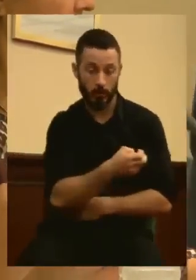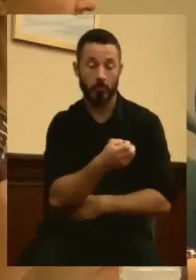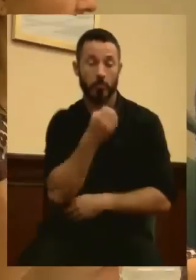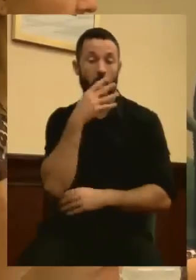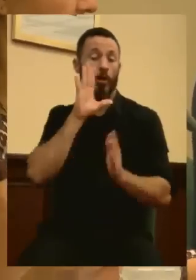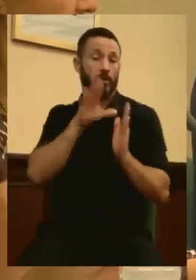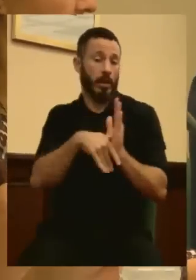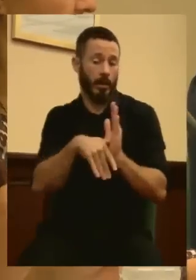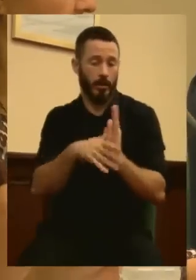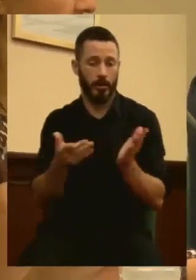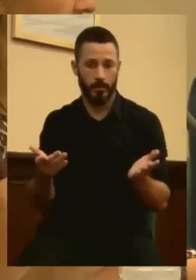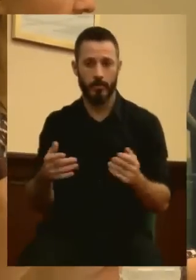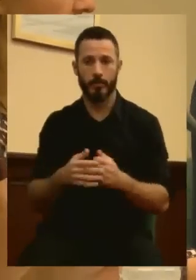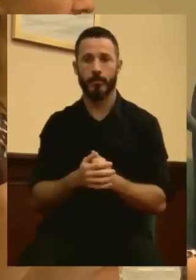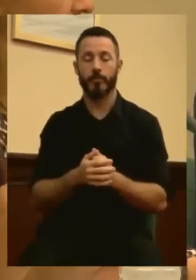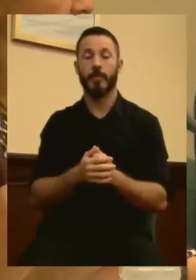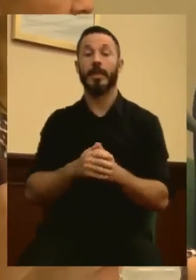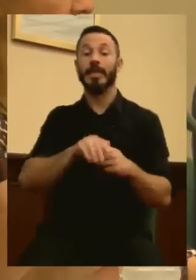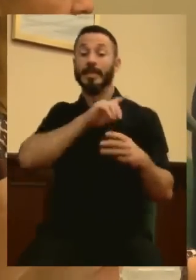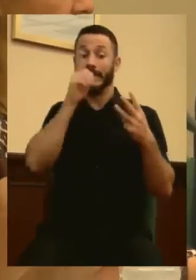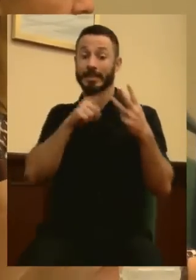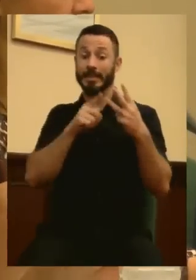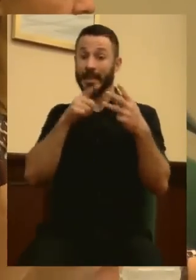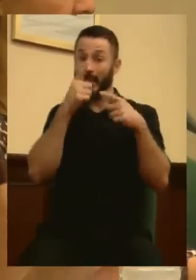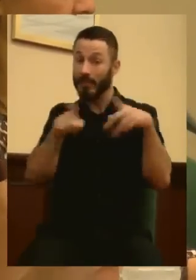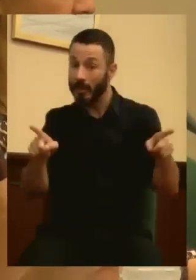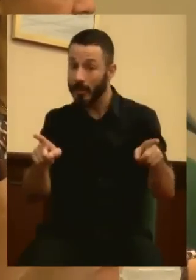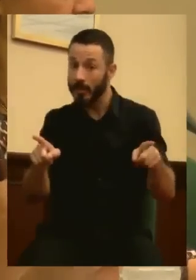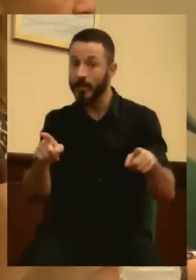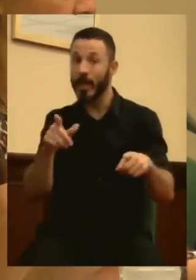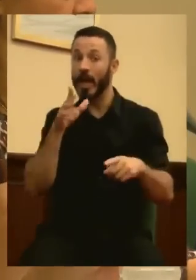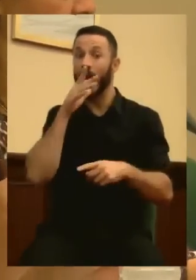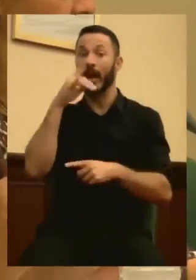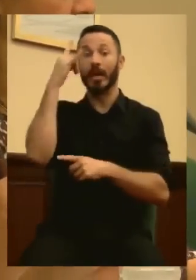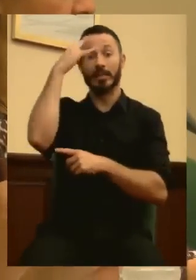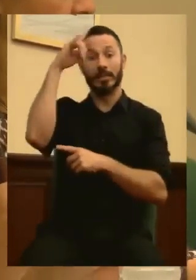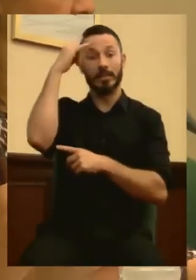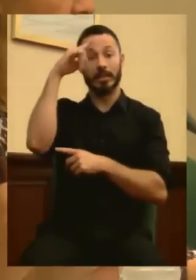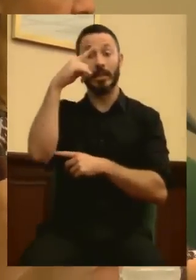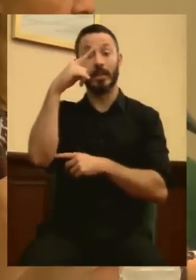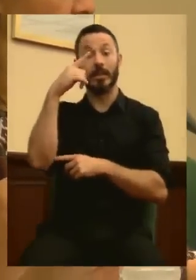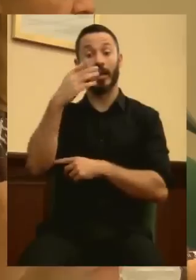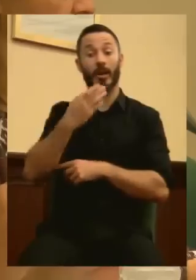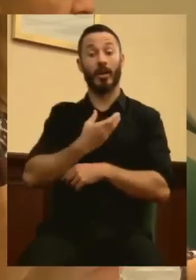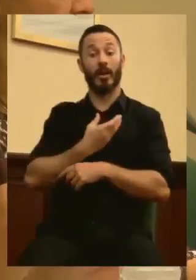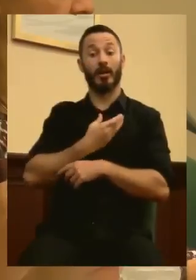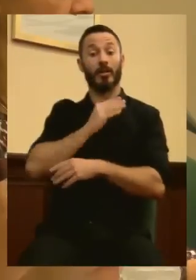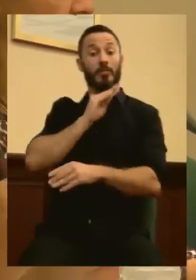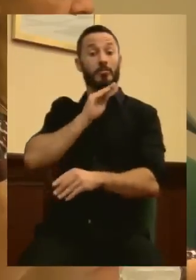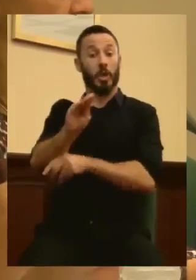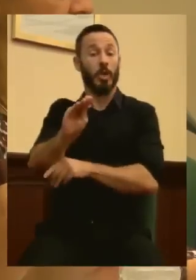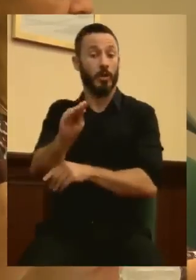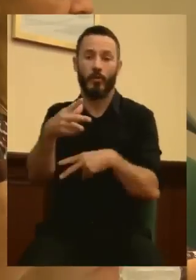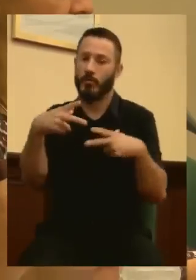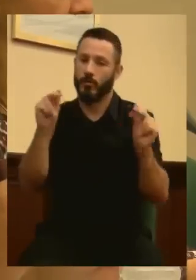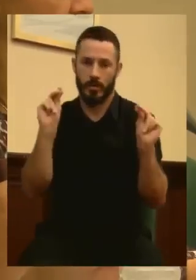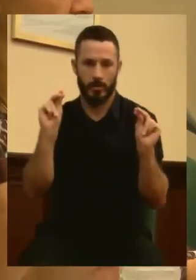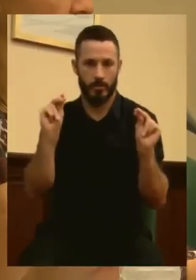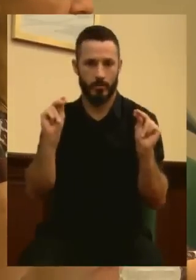nunca. Tercera diferencia. La ausencia de corridas de toros financiadas con dinero público.